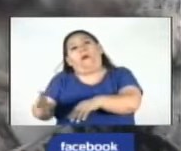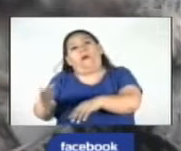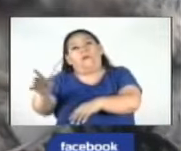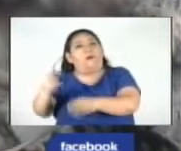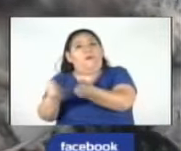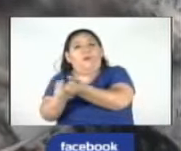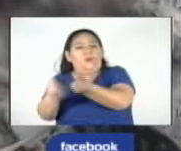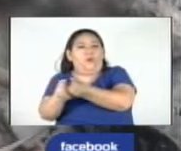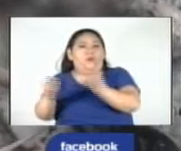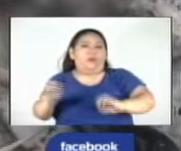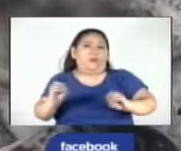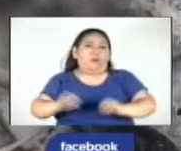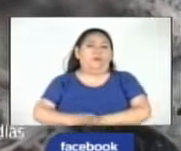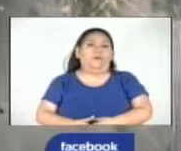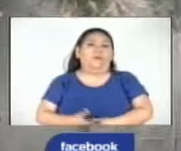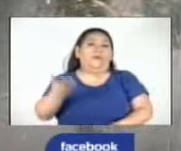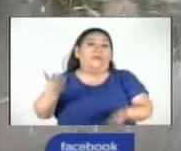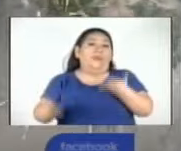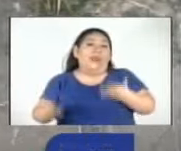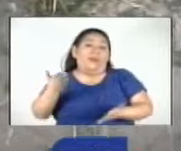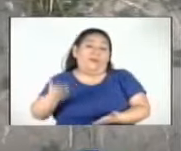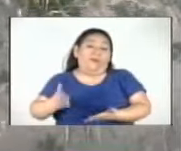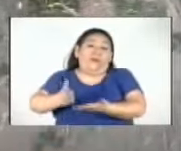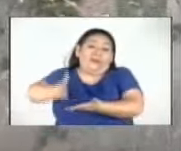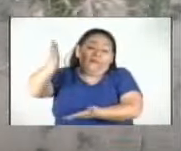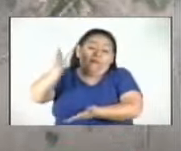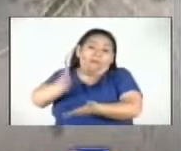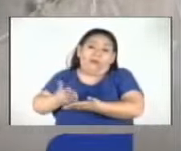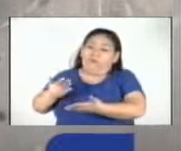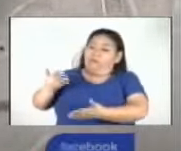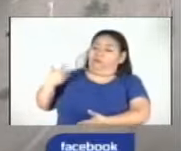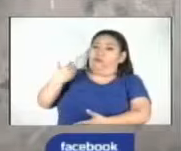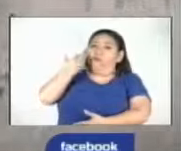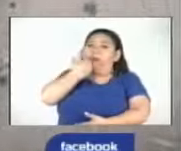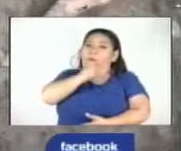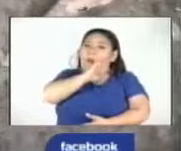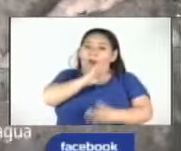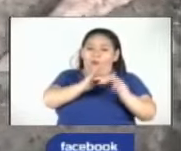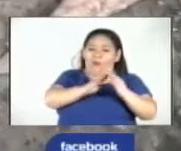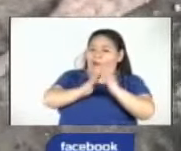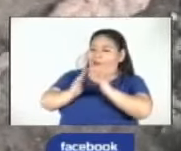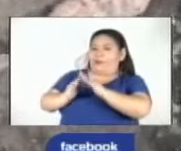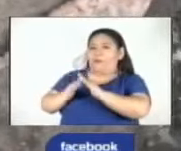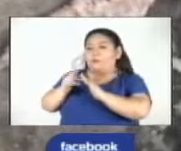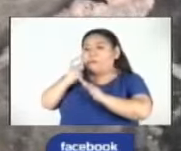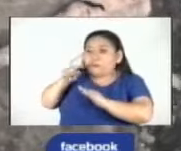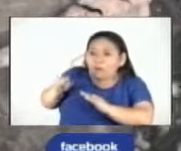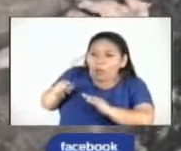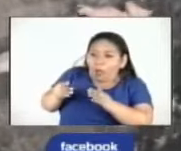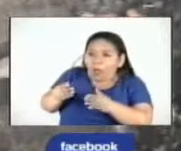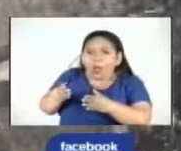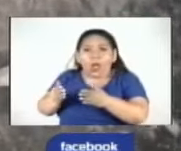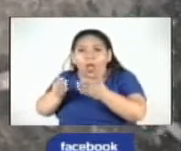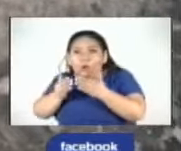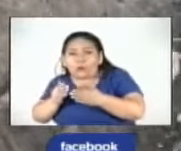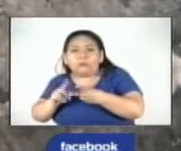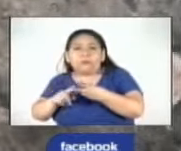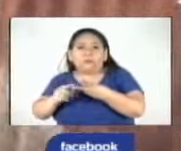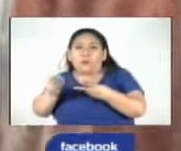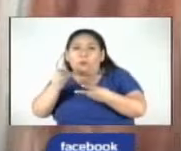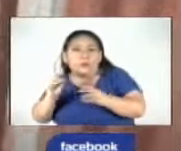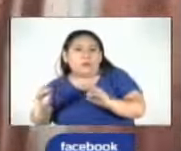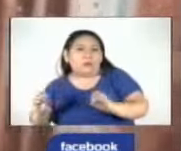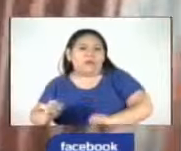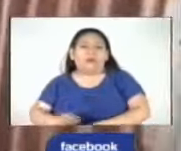no hizo nada por ella. Posiblemente la perrita estaba mal desde hace días. Los vecinos también manifiestan de que ella no se le daba agua ni comida, que ellos venían a